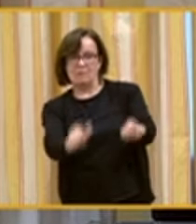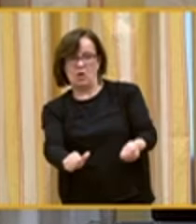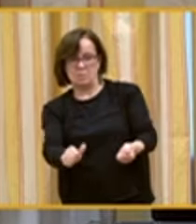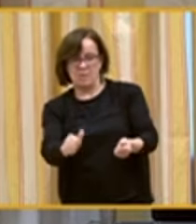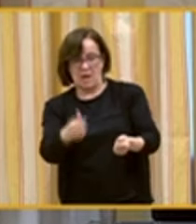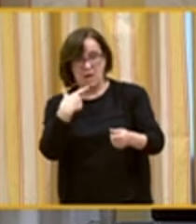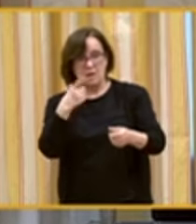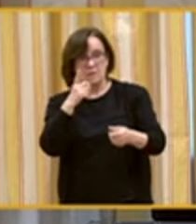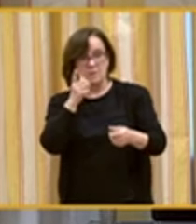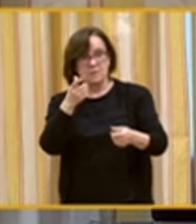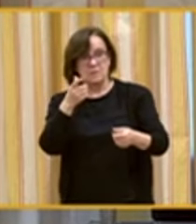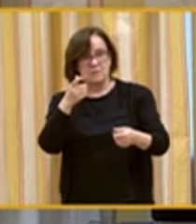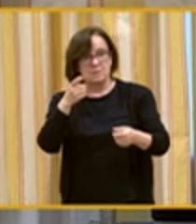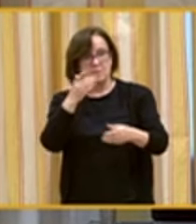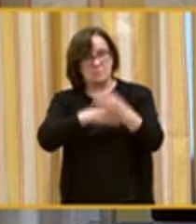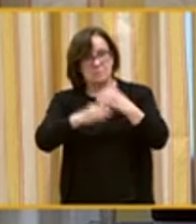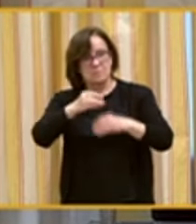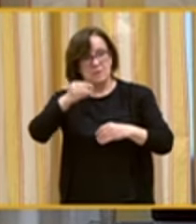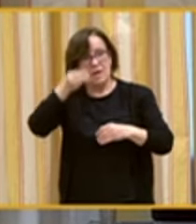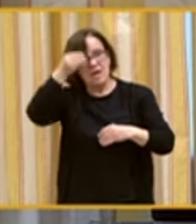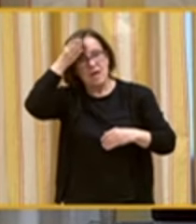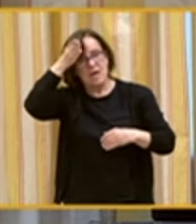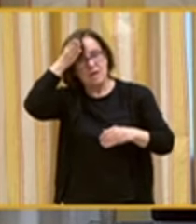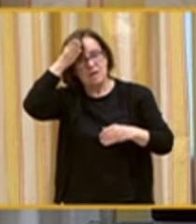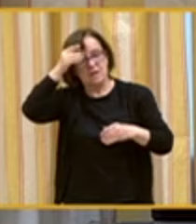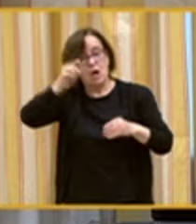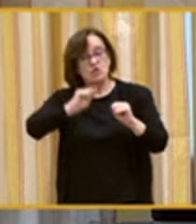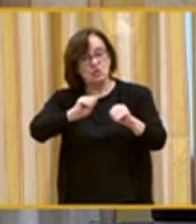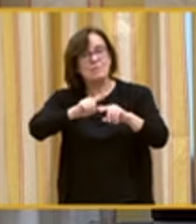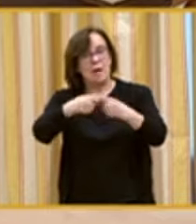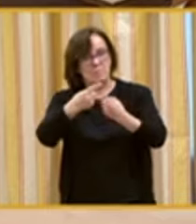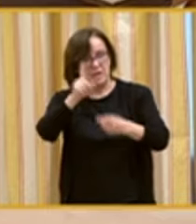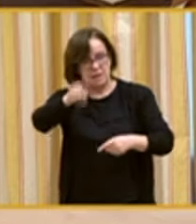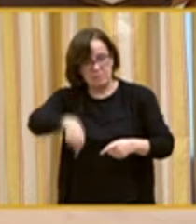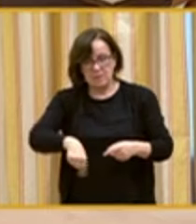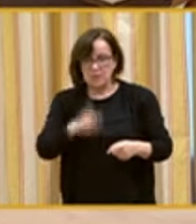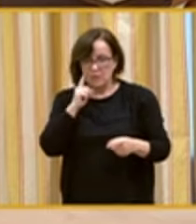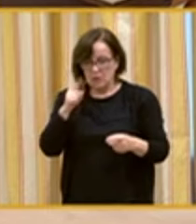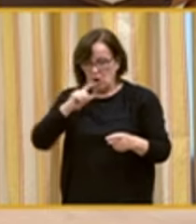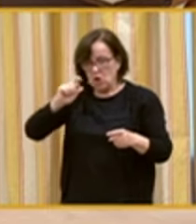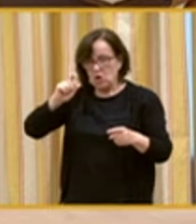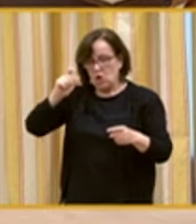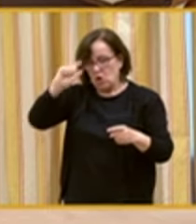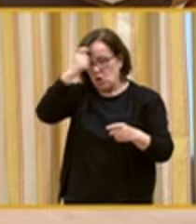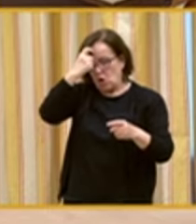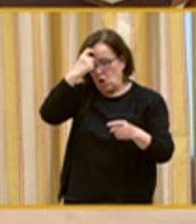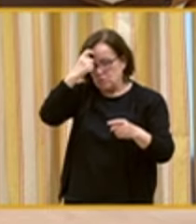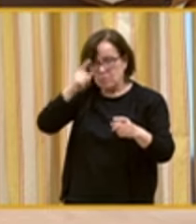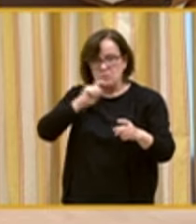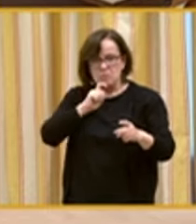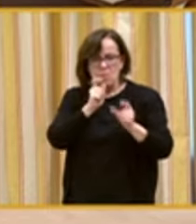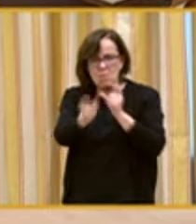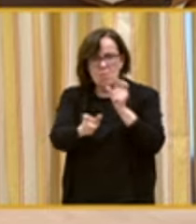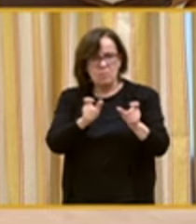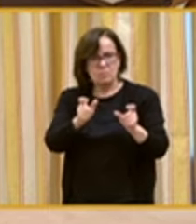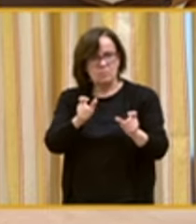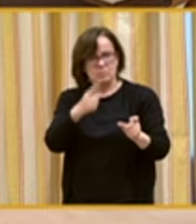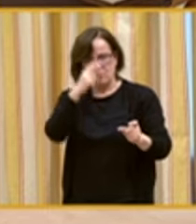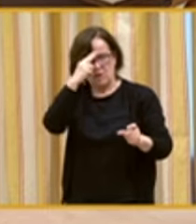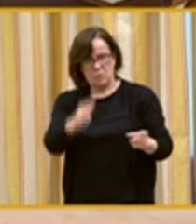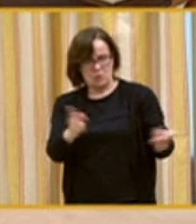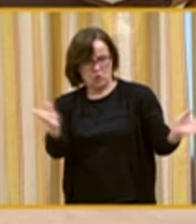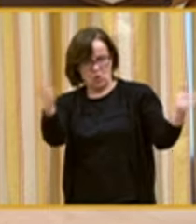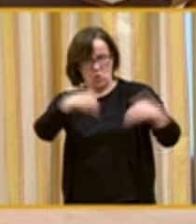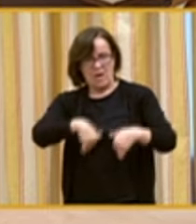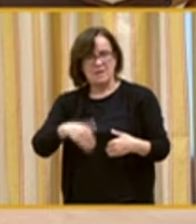intelectual y del desarrollo y a sus familias de este país, desde unas conceptualizaciones ofensivas e irrespetuosas con la